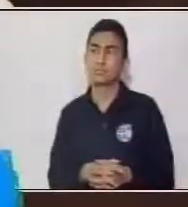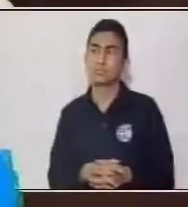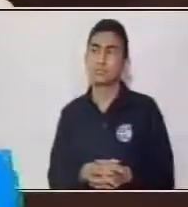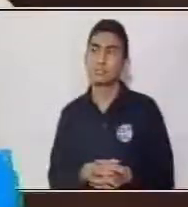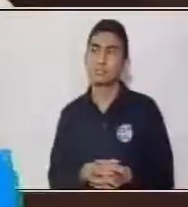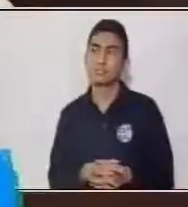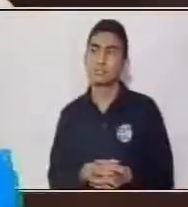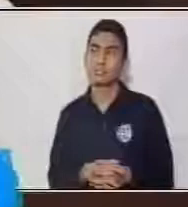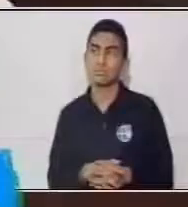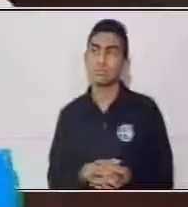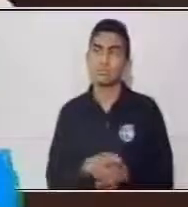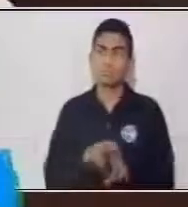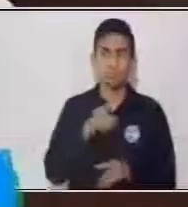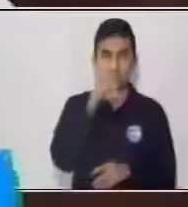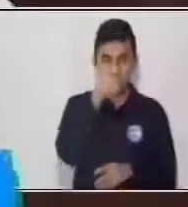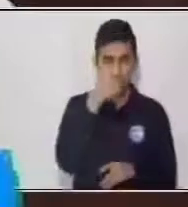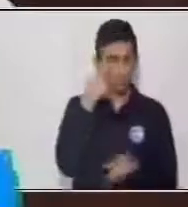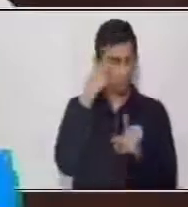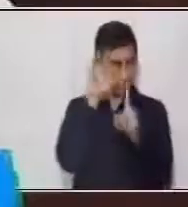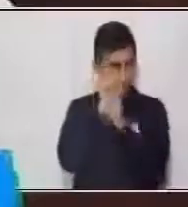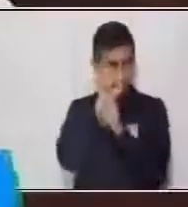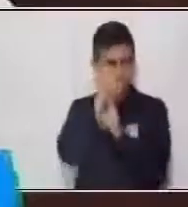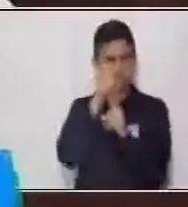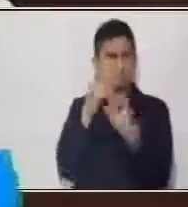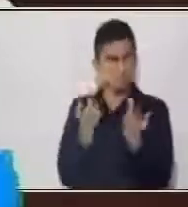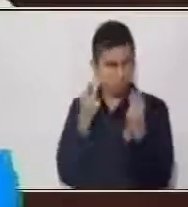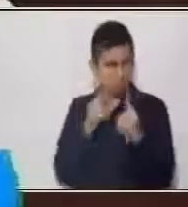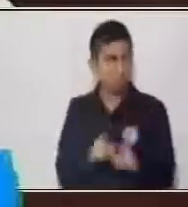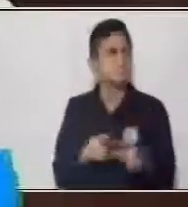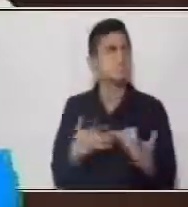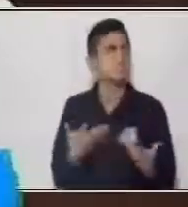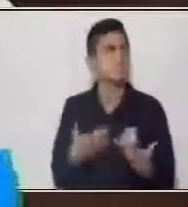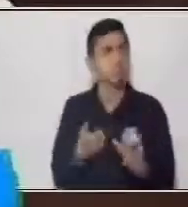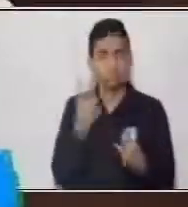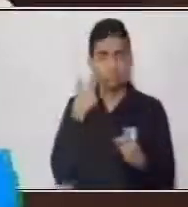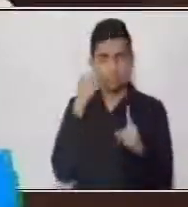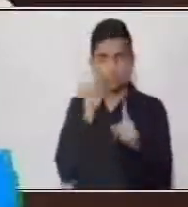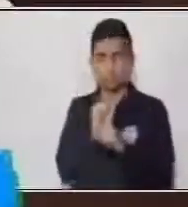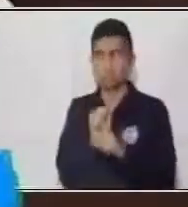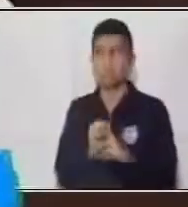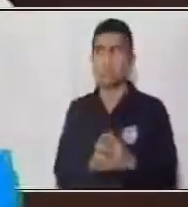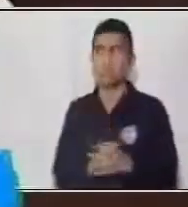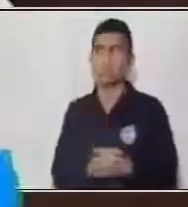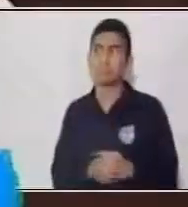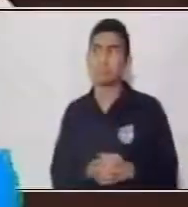Y vas a ver qué es lo que sucede con el huevo.